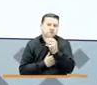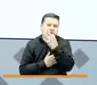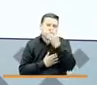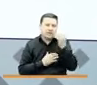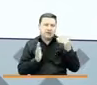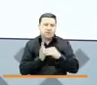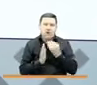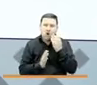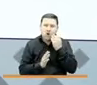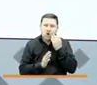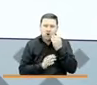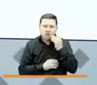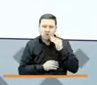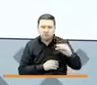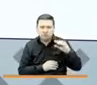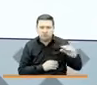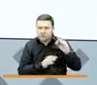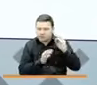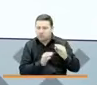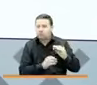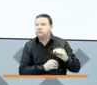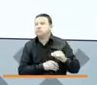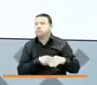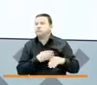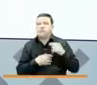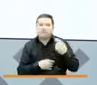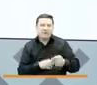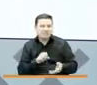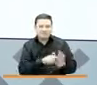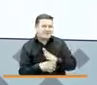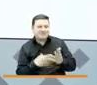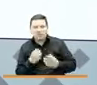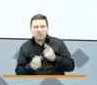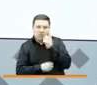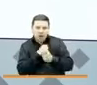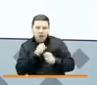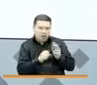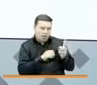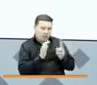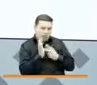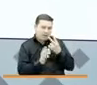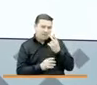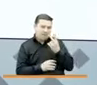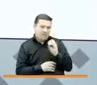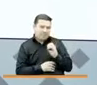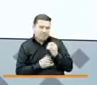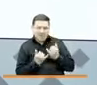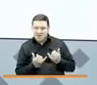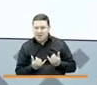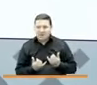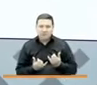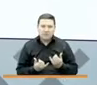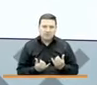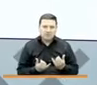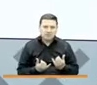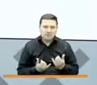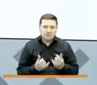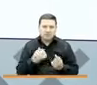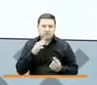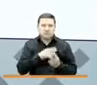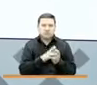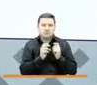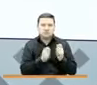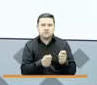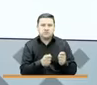hogares. Sin embargo, llega la pandemia en este año 2020 y entonces creamos este